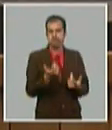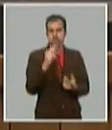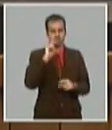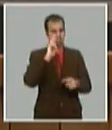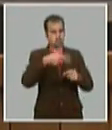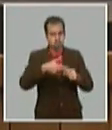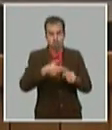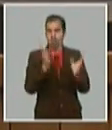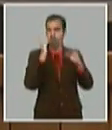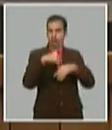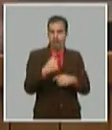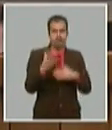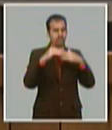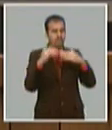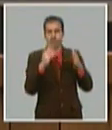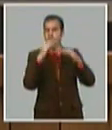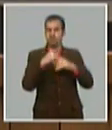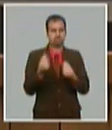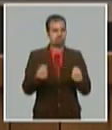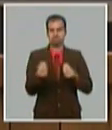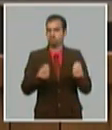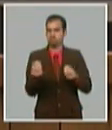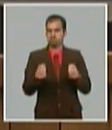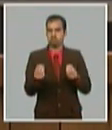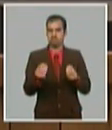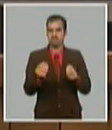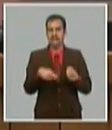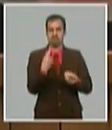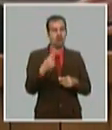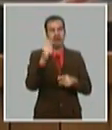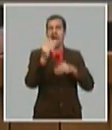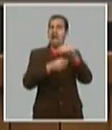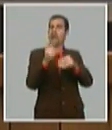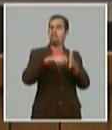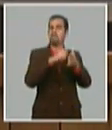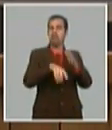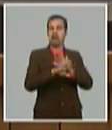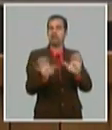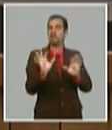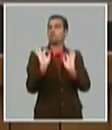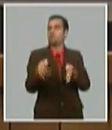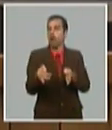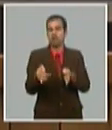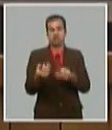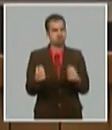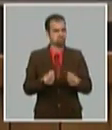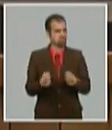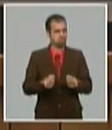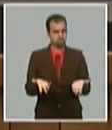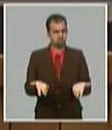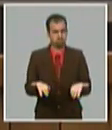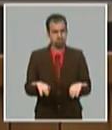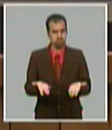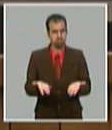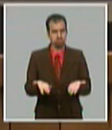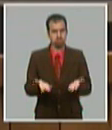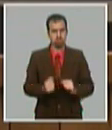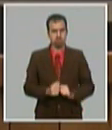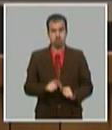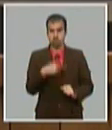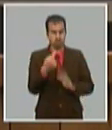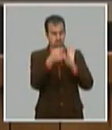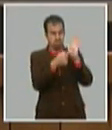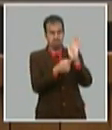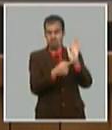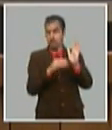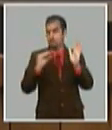el barco entonces bueno burocráticamente nos sentamos en una mesa y modificamos el plan y todo se queda igual y ya bajamos los indicadores para que se cumplan y